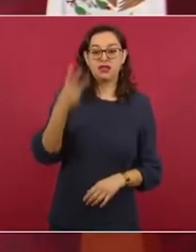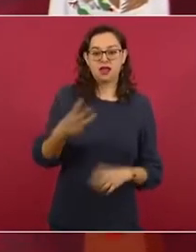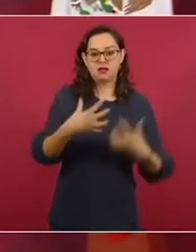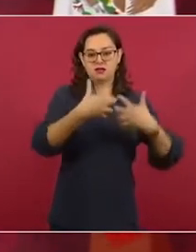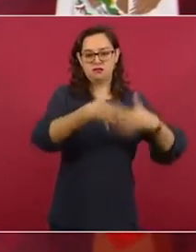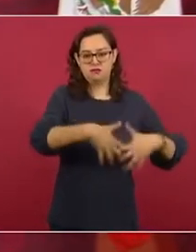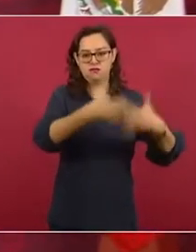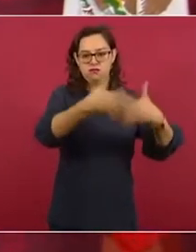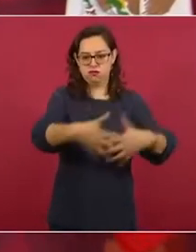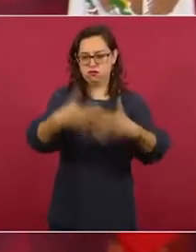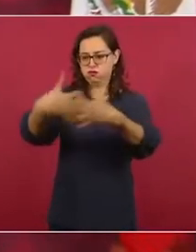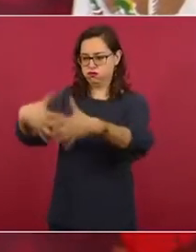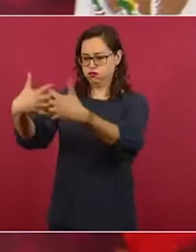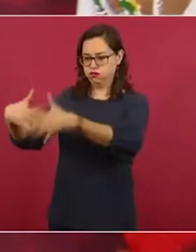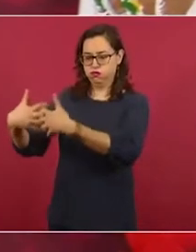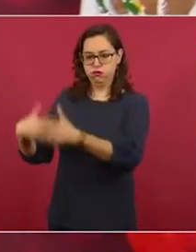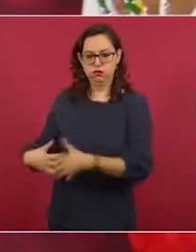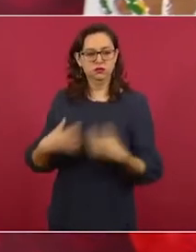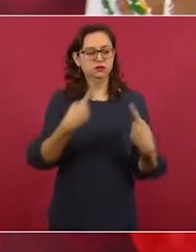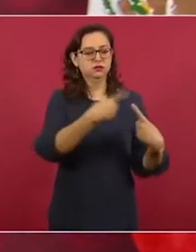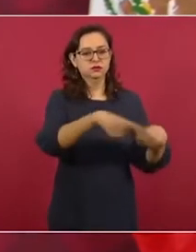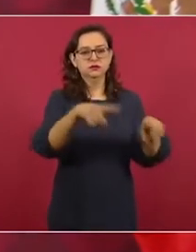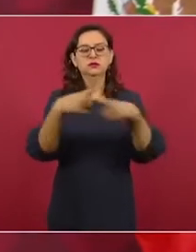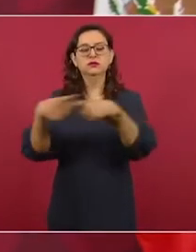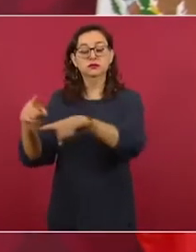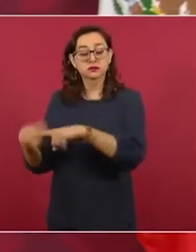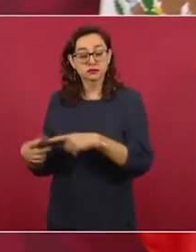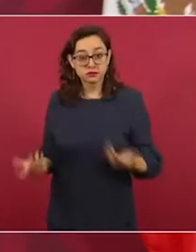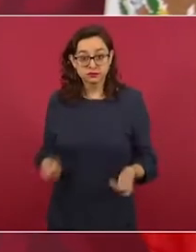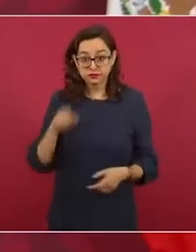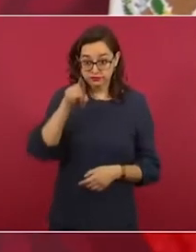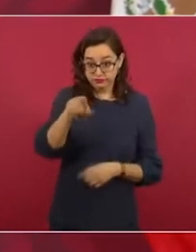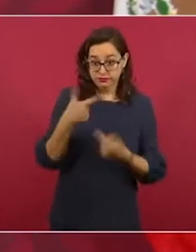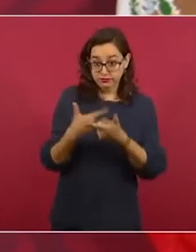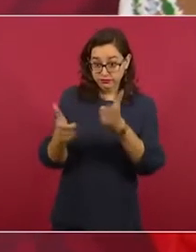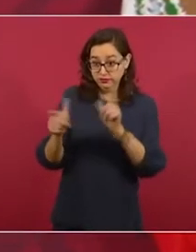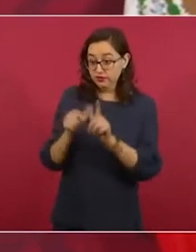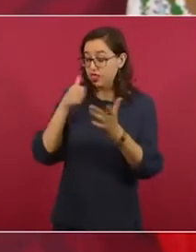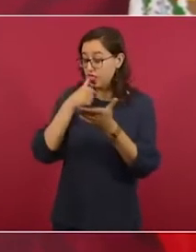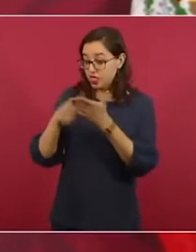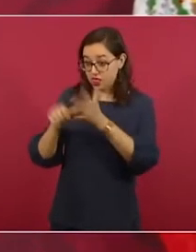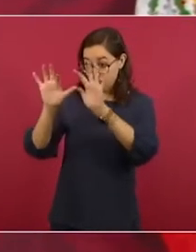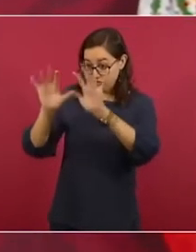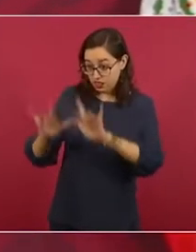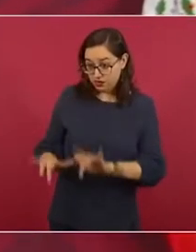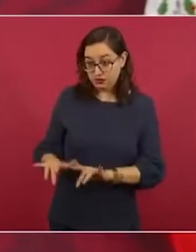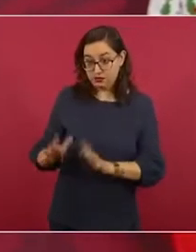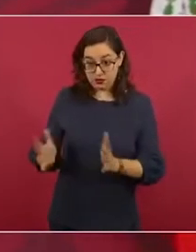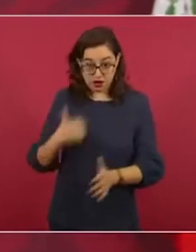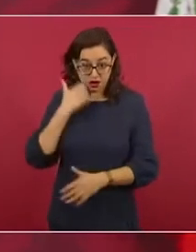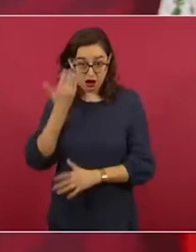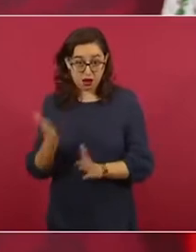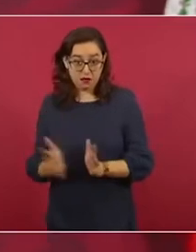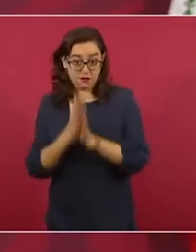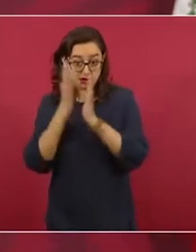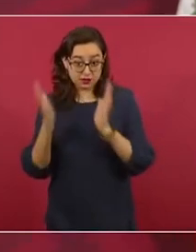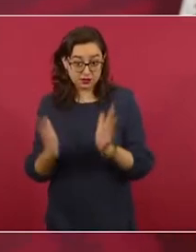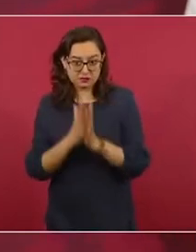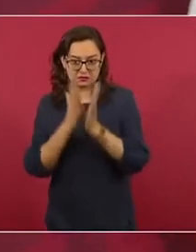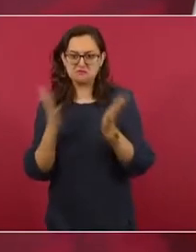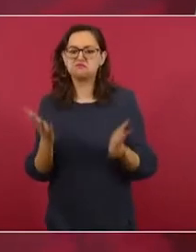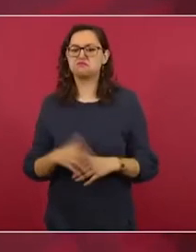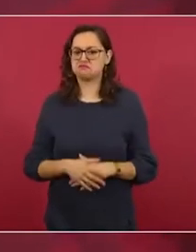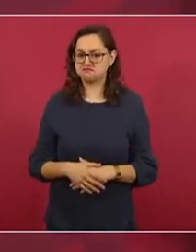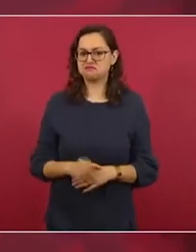la posibilidad de que esta cooperativa, de que este grupo pueda participar. Es cosa de que